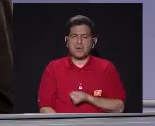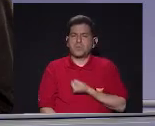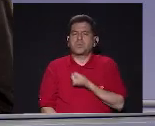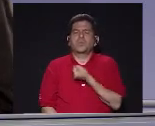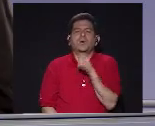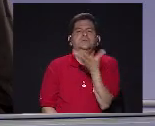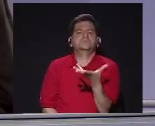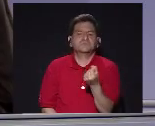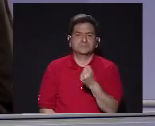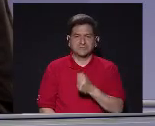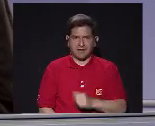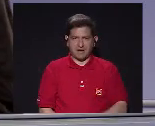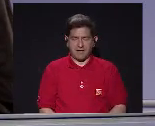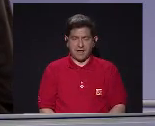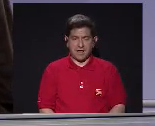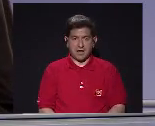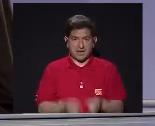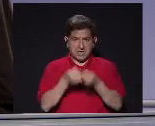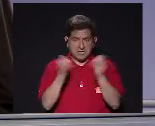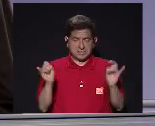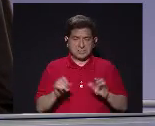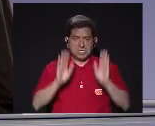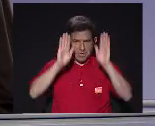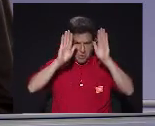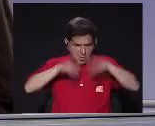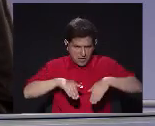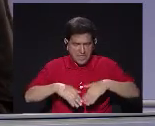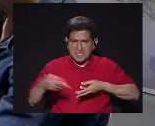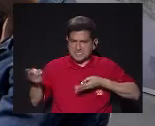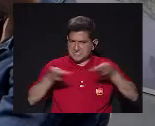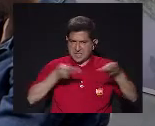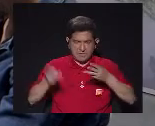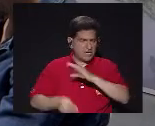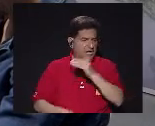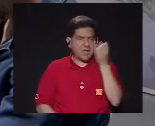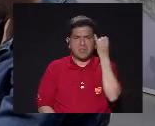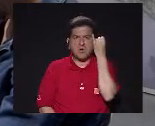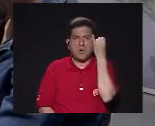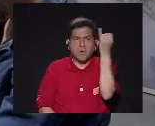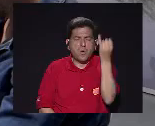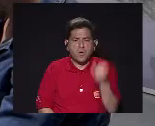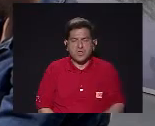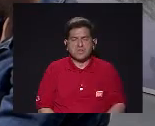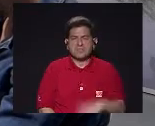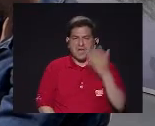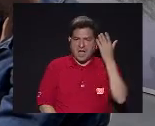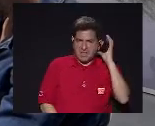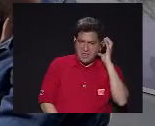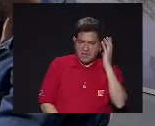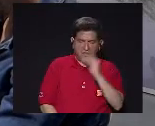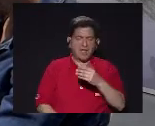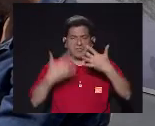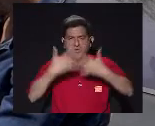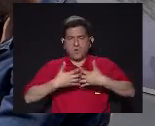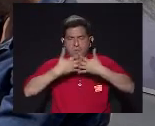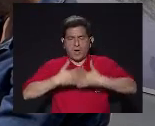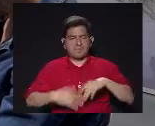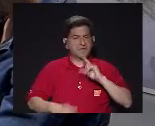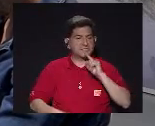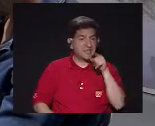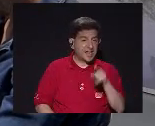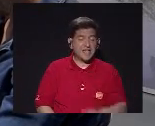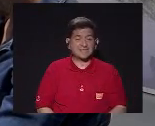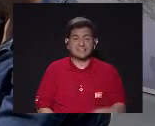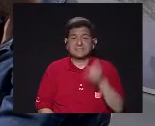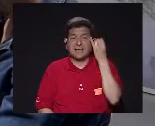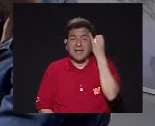expresó Sin obedecer A un mercado Sin obedecer A una línea De la radio De una disquera Que nos dijo Mire es que